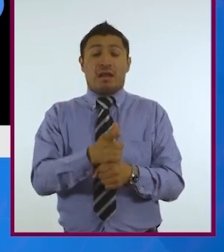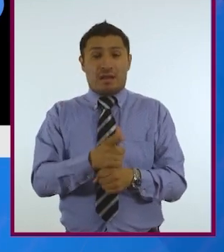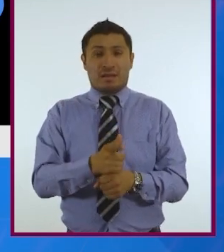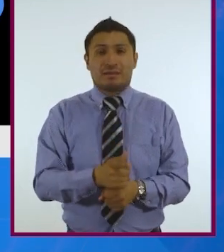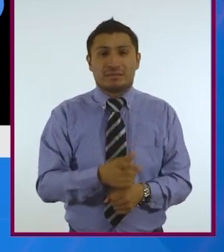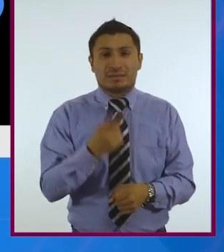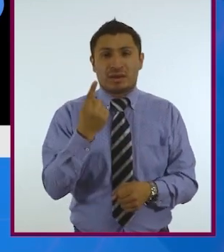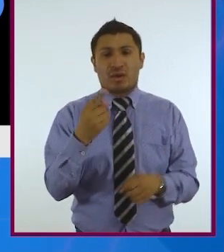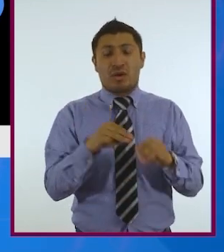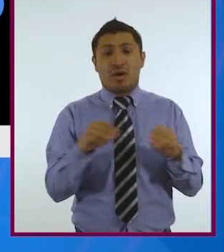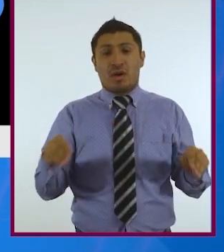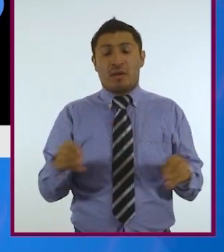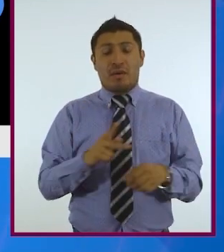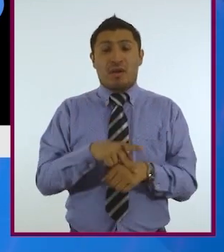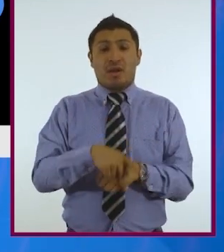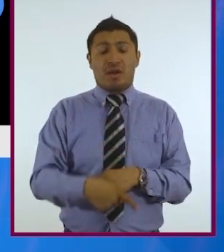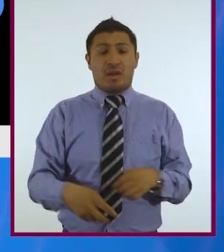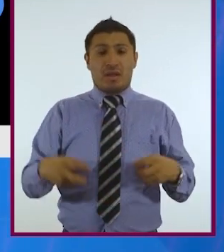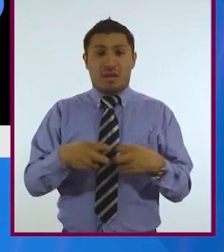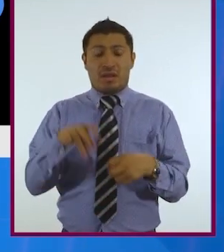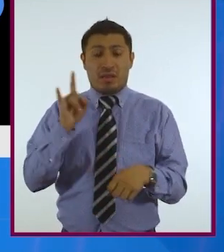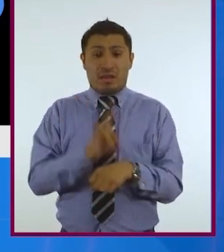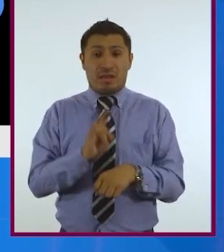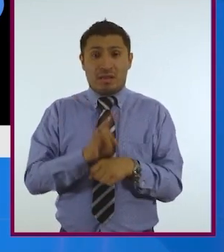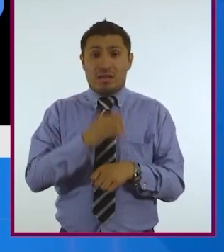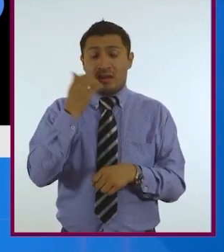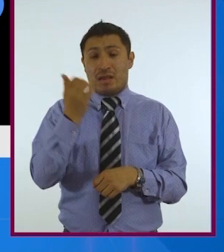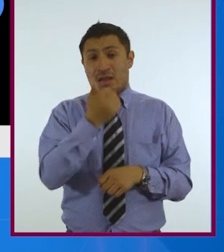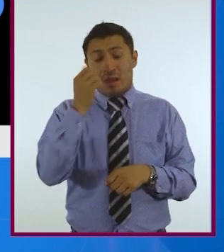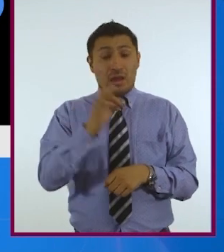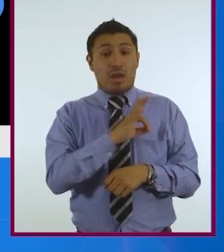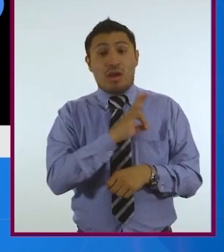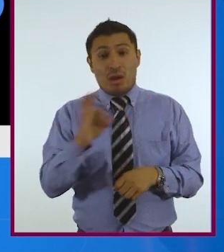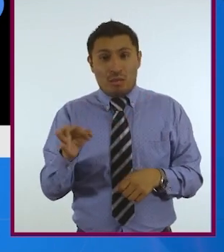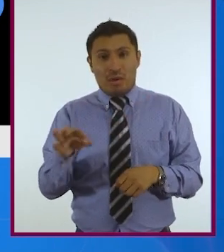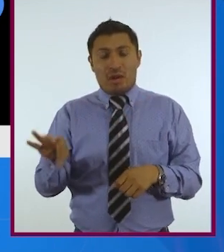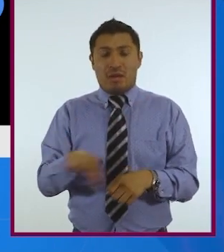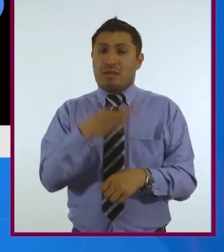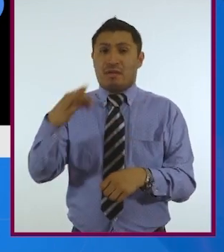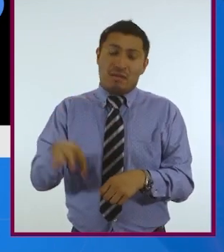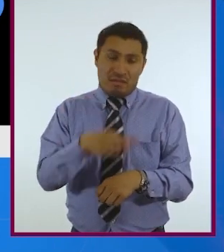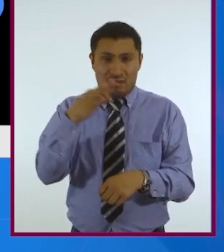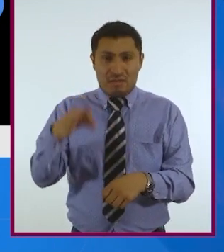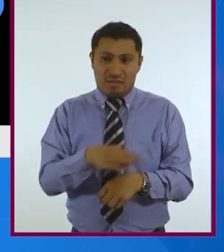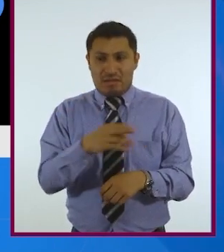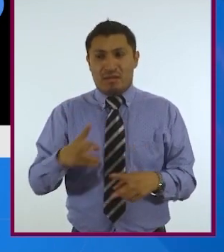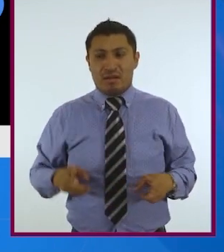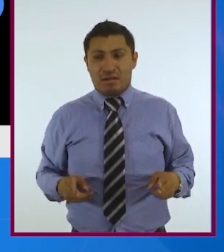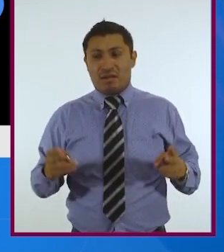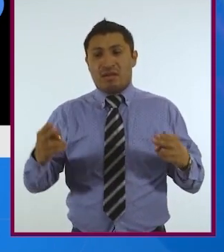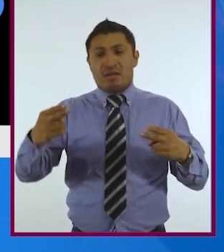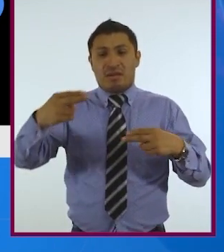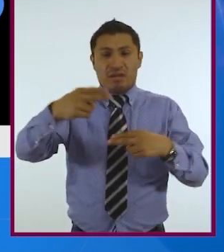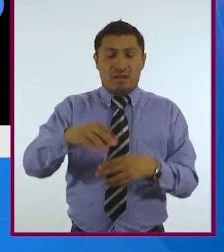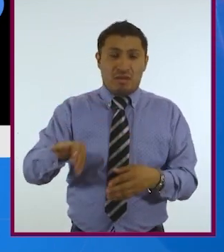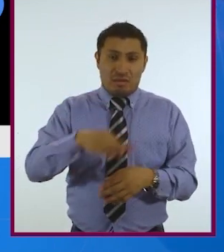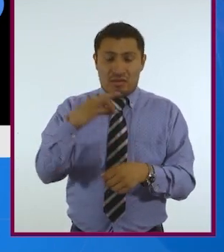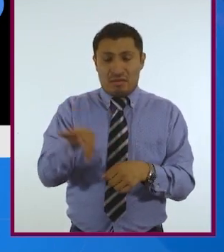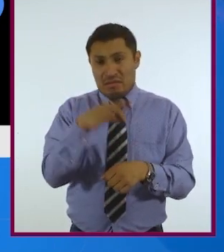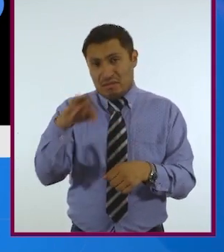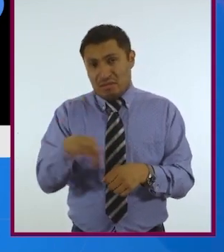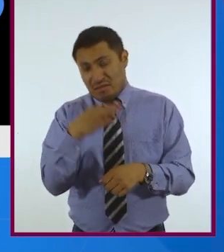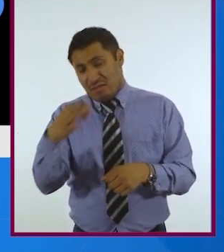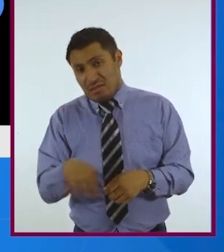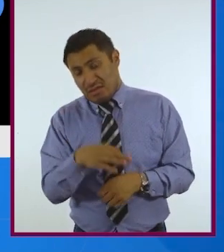un metro de piel sintética, el alumno puede tasajear, o sea, cortar y coser